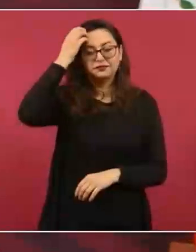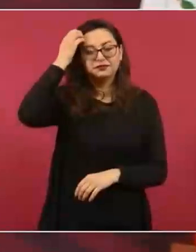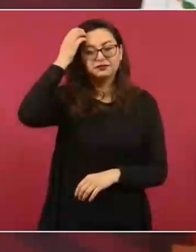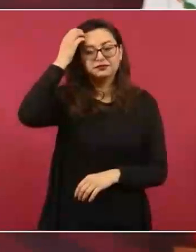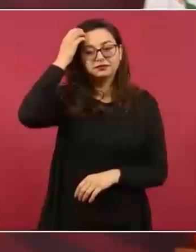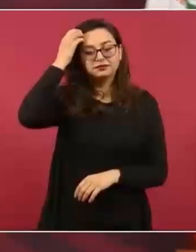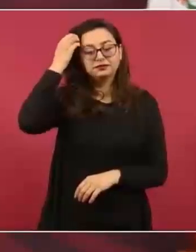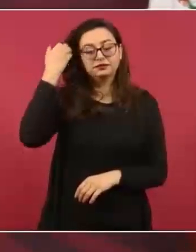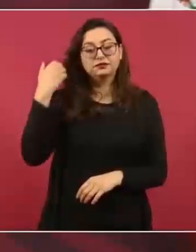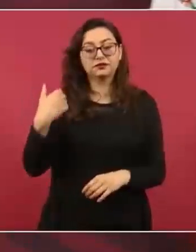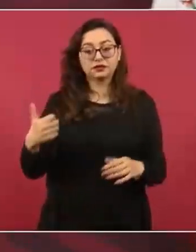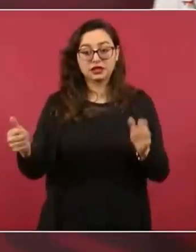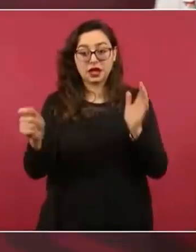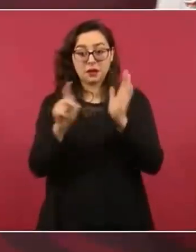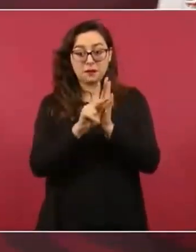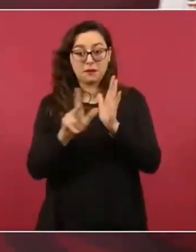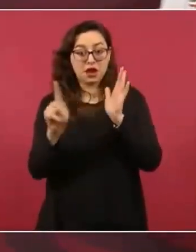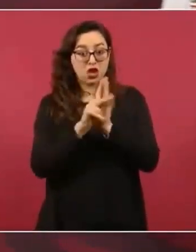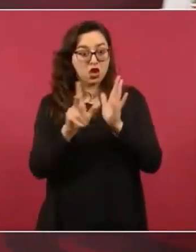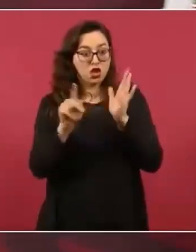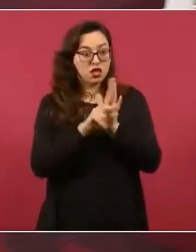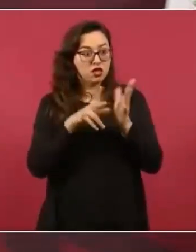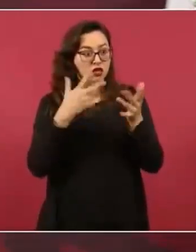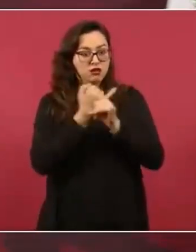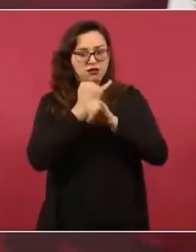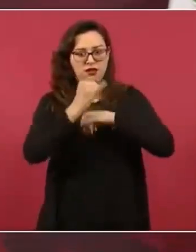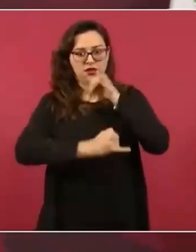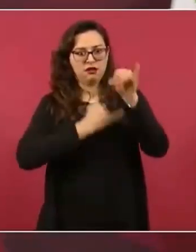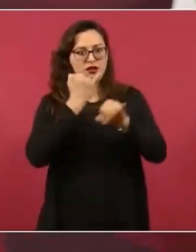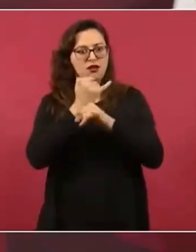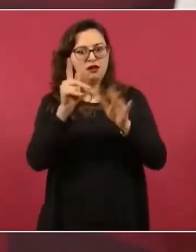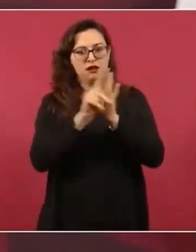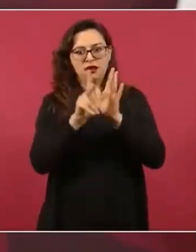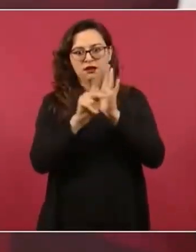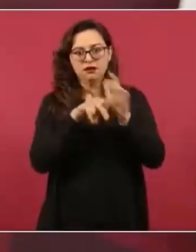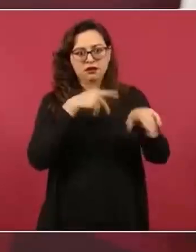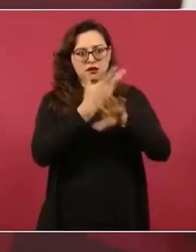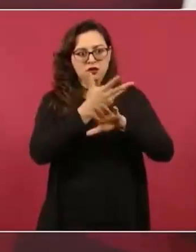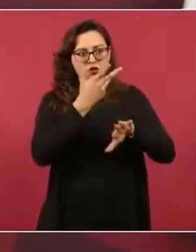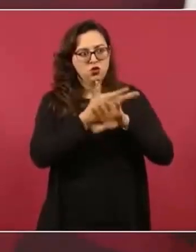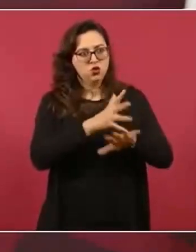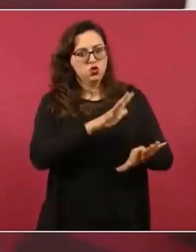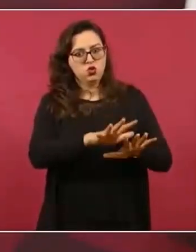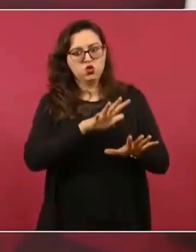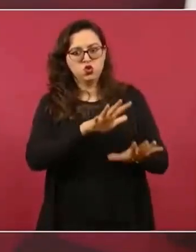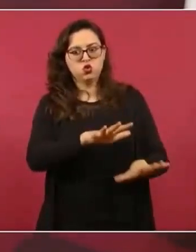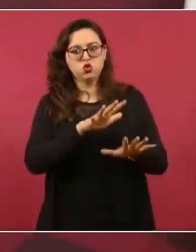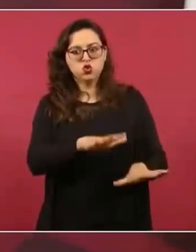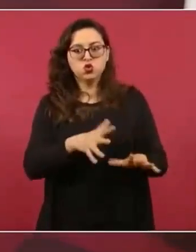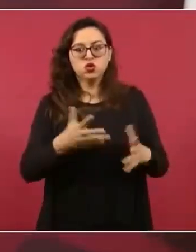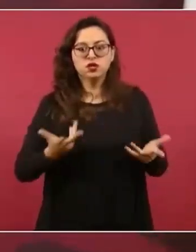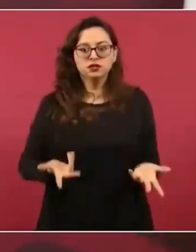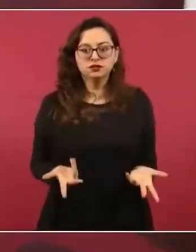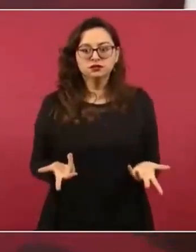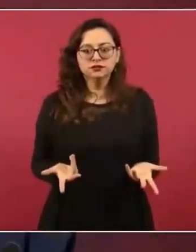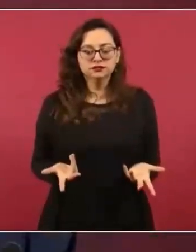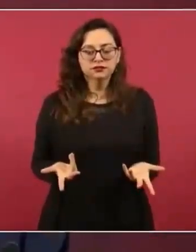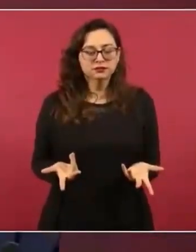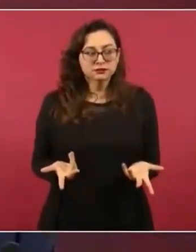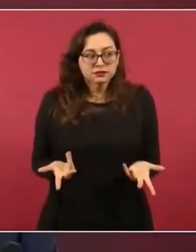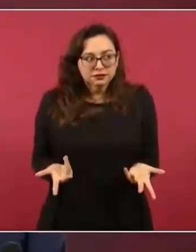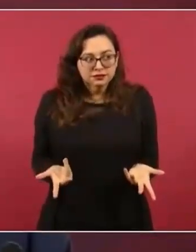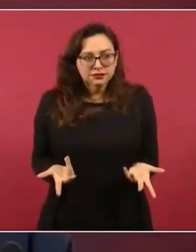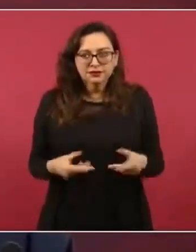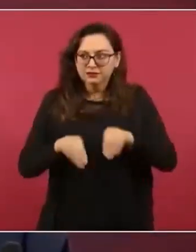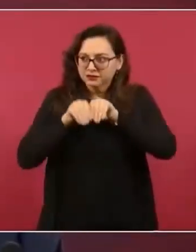Los periódicos más influyentes que incluso informaron. New York Times